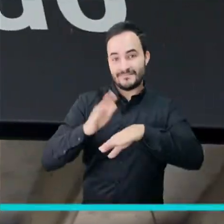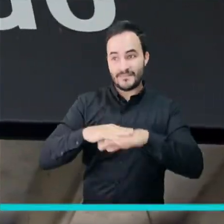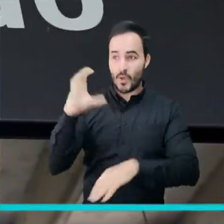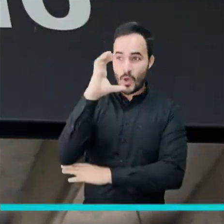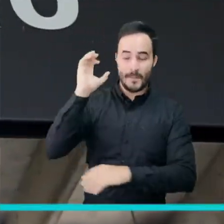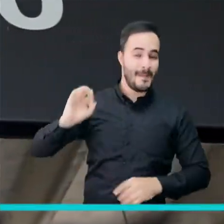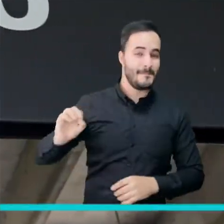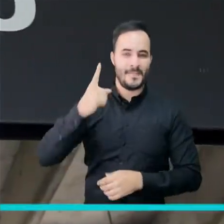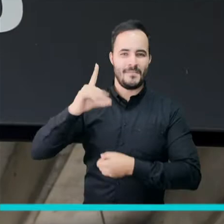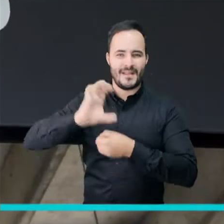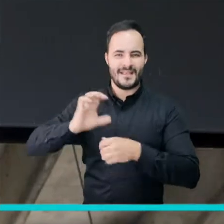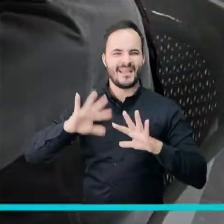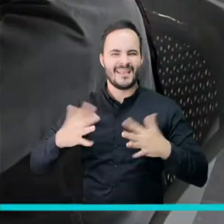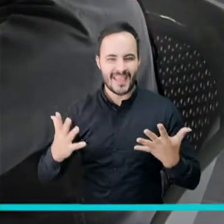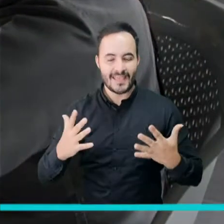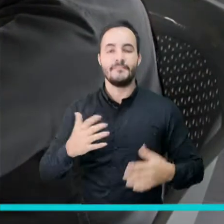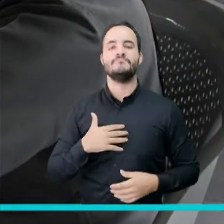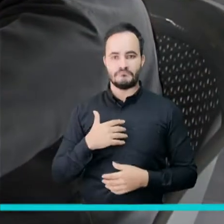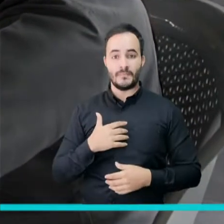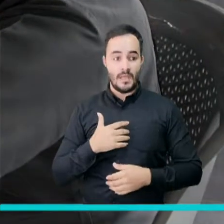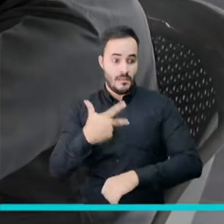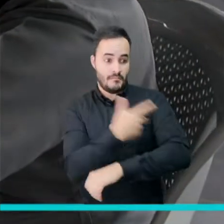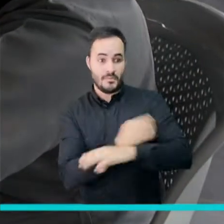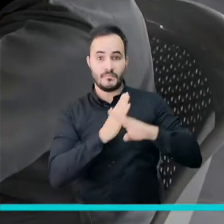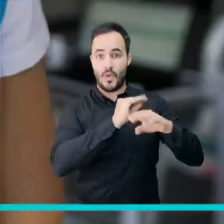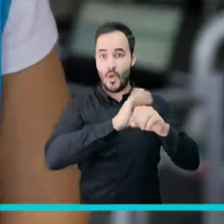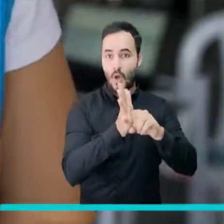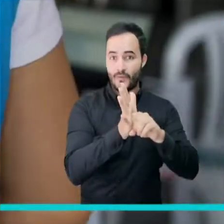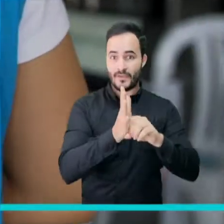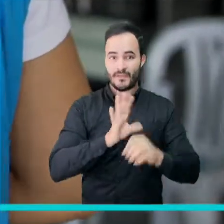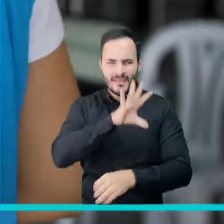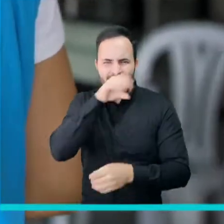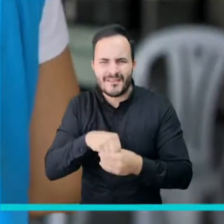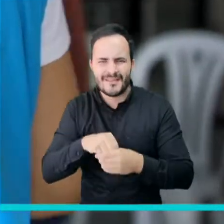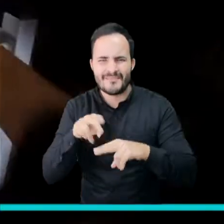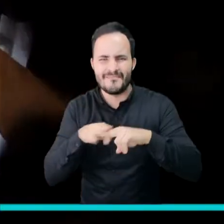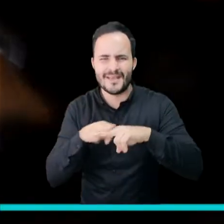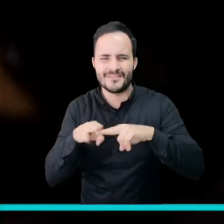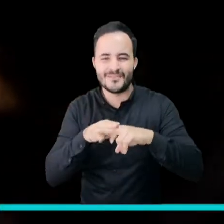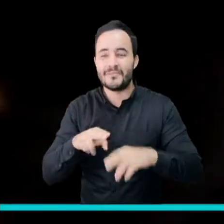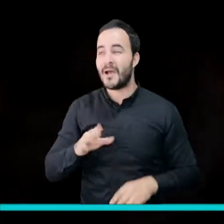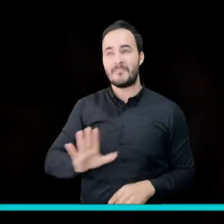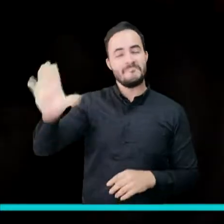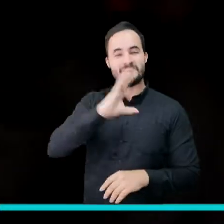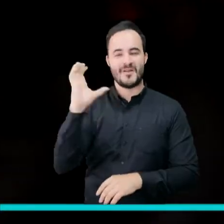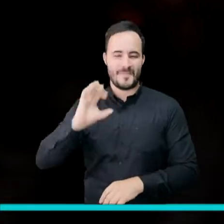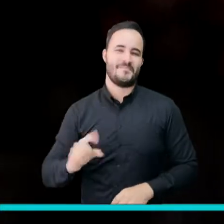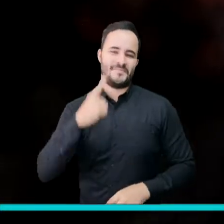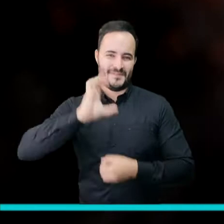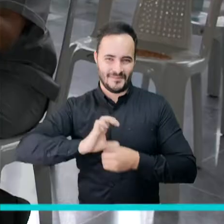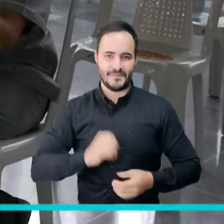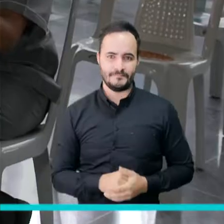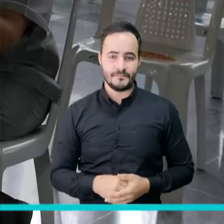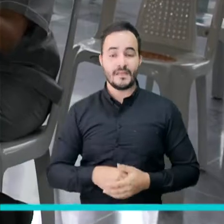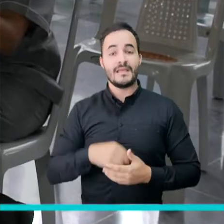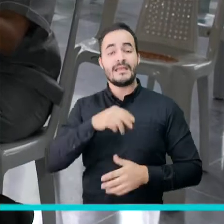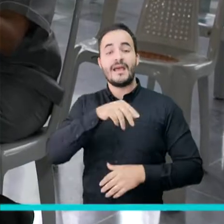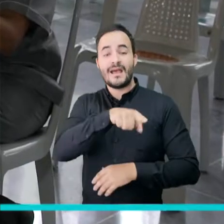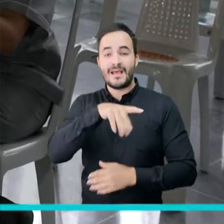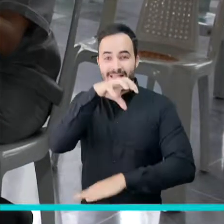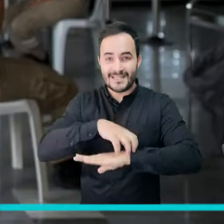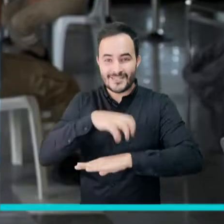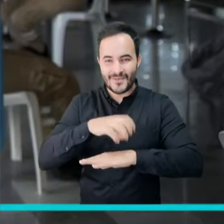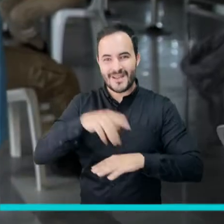Medellín se convierte en la primera ciudad de Colombia en habitar un punto de inmunización en el sistema de transporte masivo urbano. En la estación